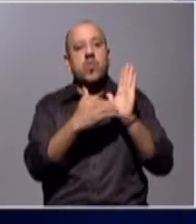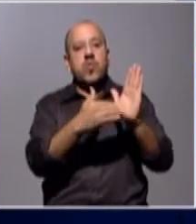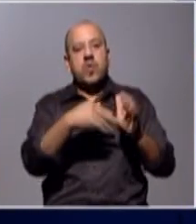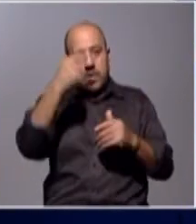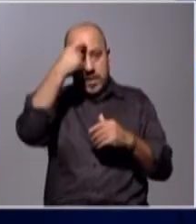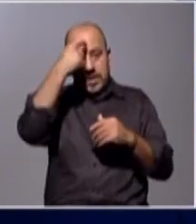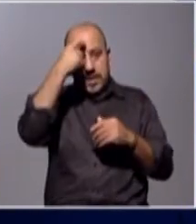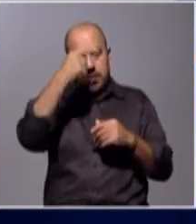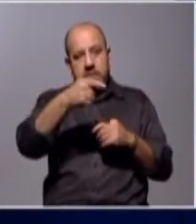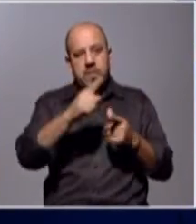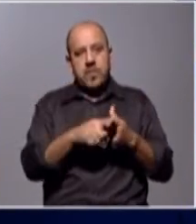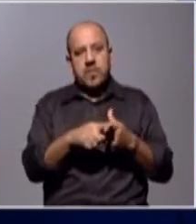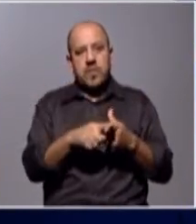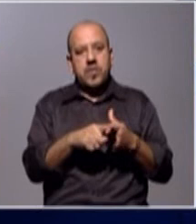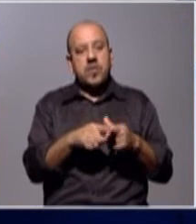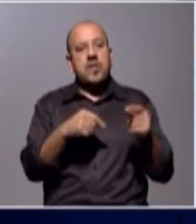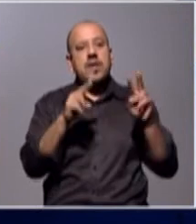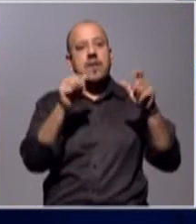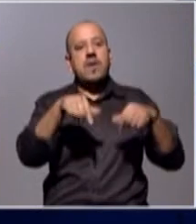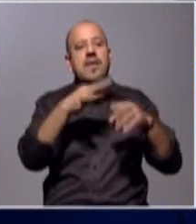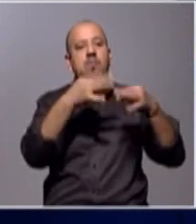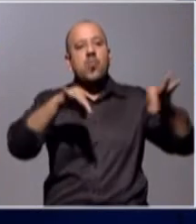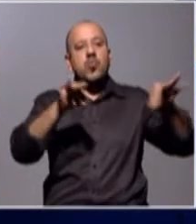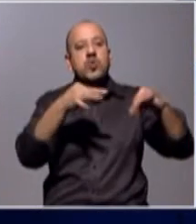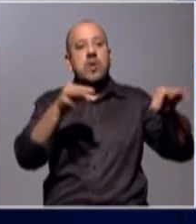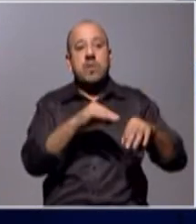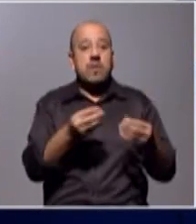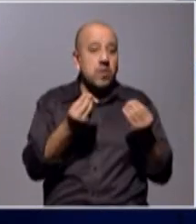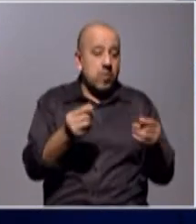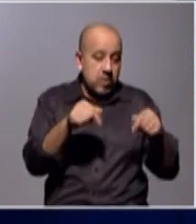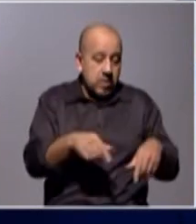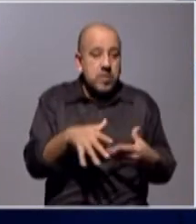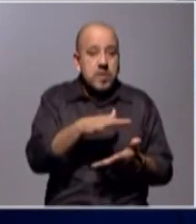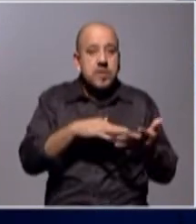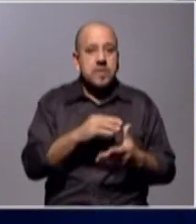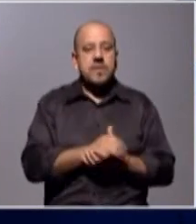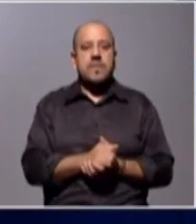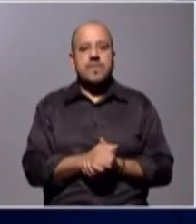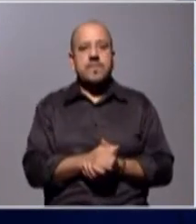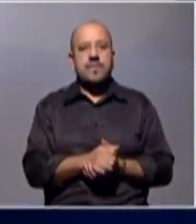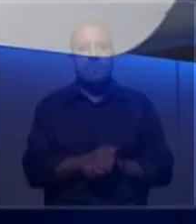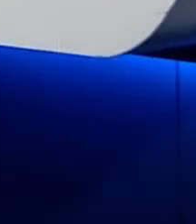técnicos, productores y managers de espectáculos musicales para ver cómo está su situación. Ya venimos.